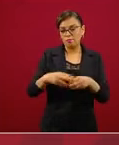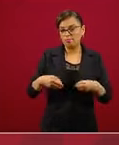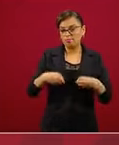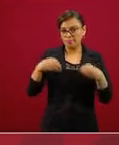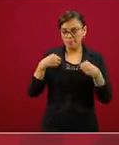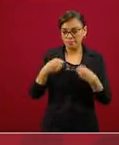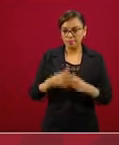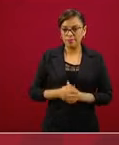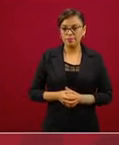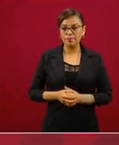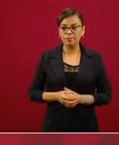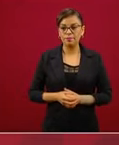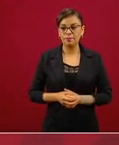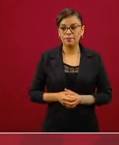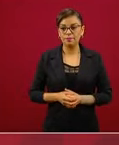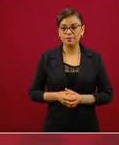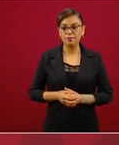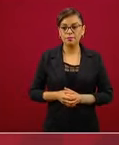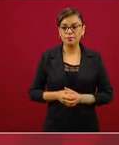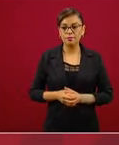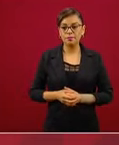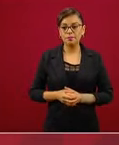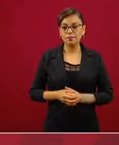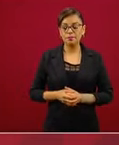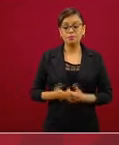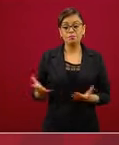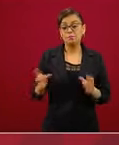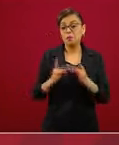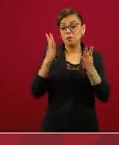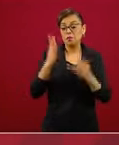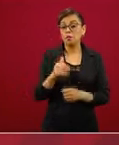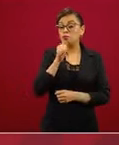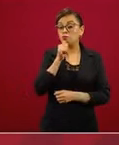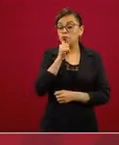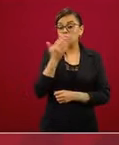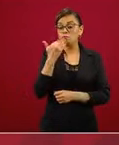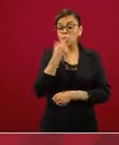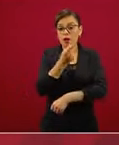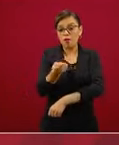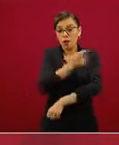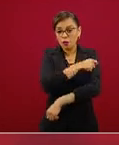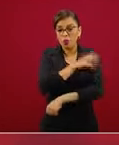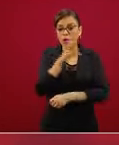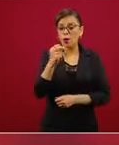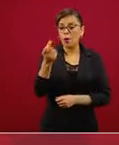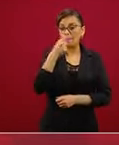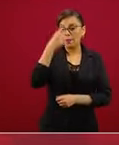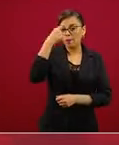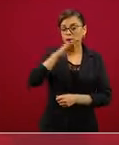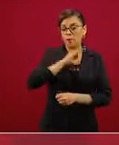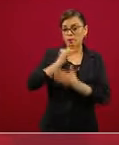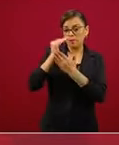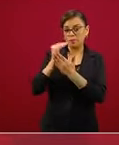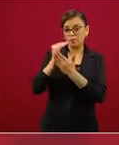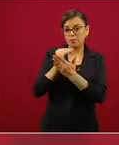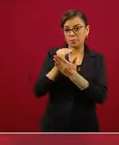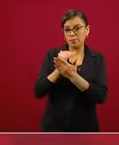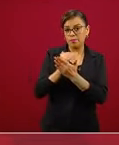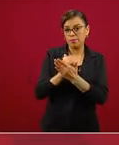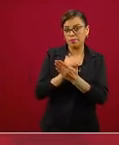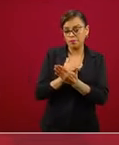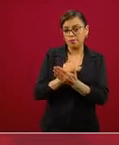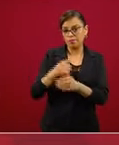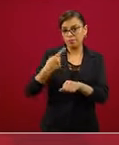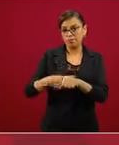vacuna, no haya un medicamento que nos permita reducir la gravedad de las enfermedades para ciertas